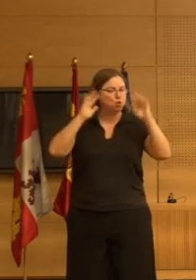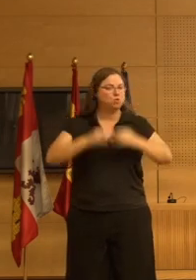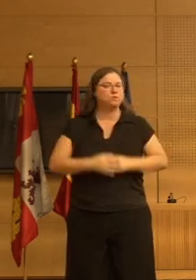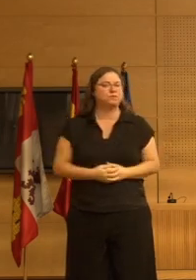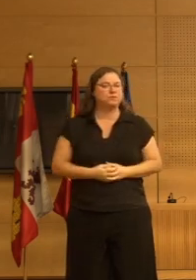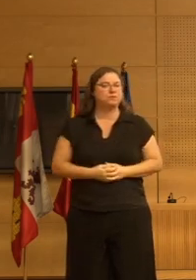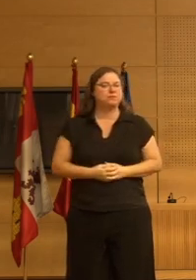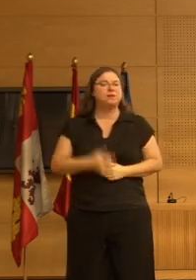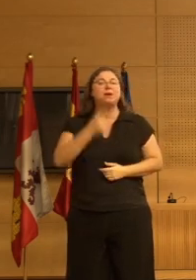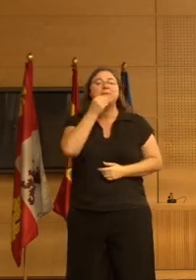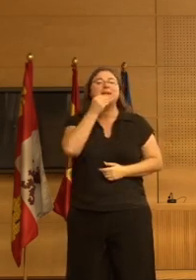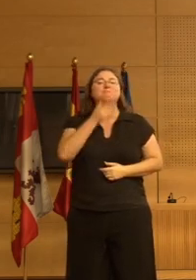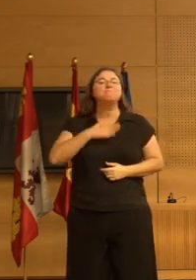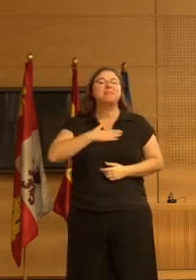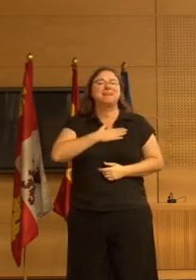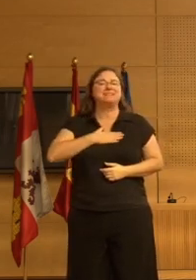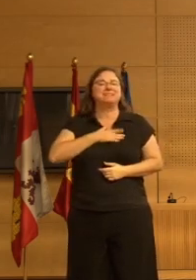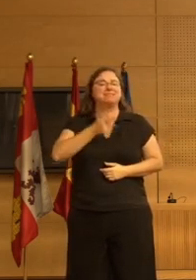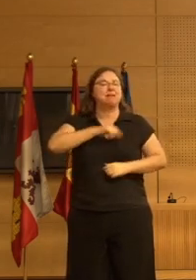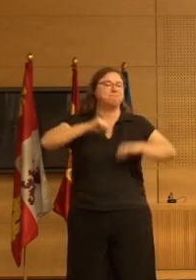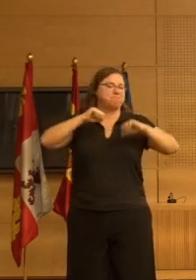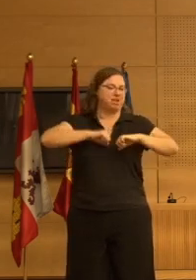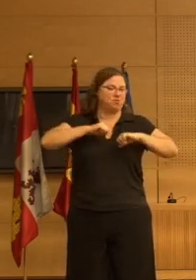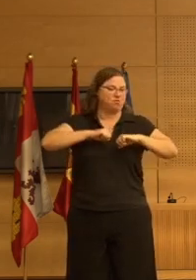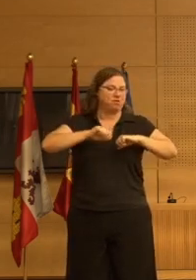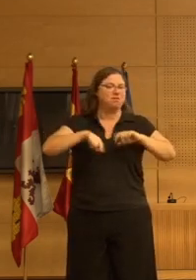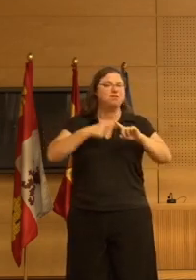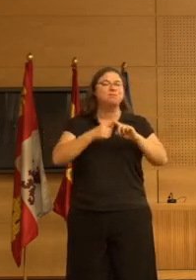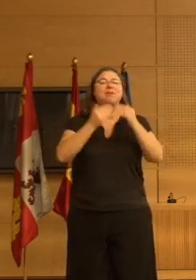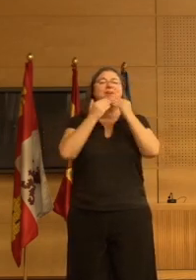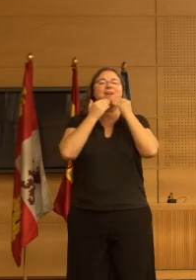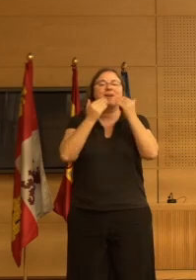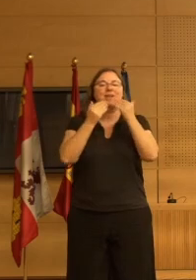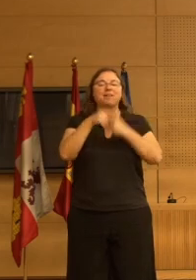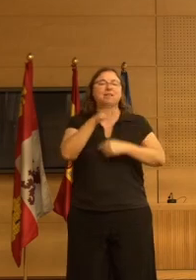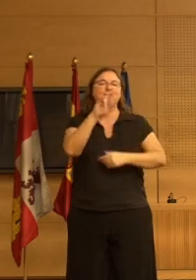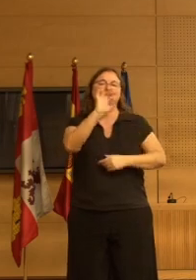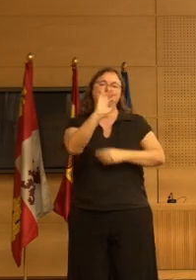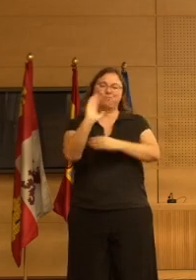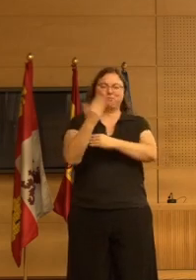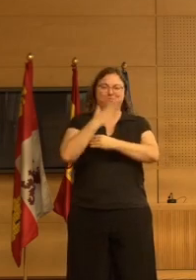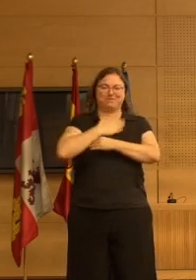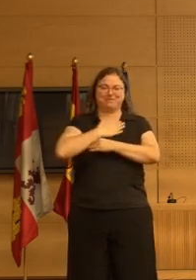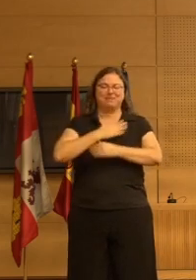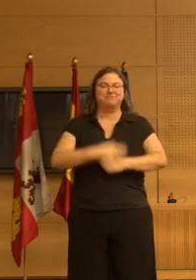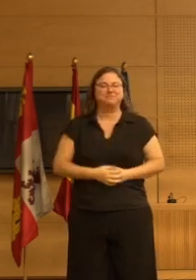para el bienestar de nuestros mayores y gracias también a Rubén por su presentación.